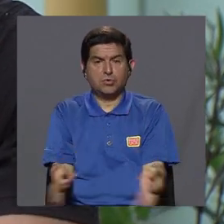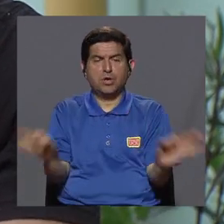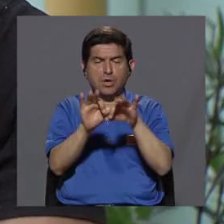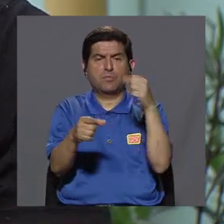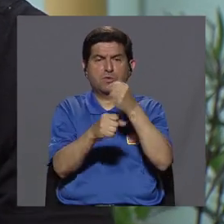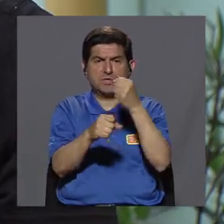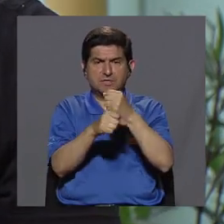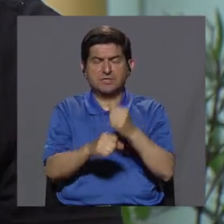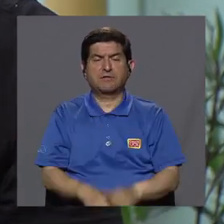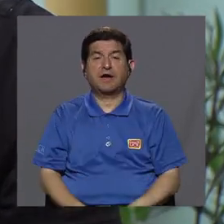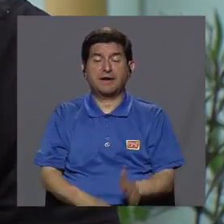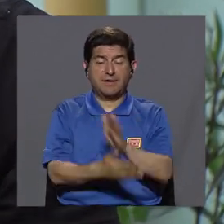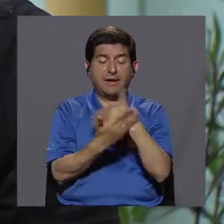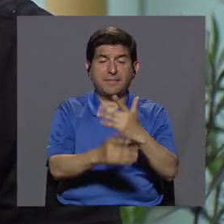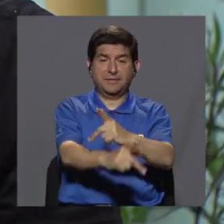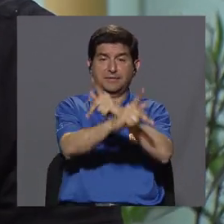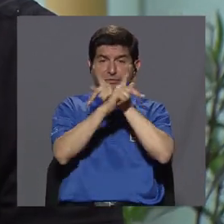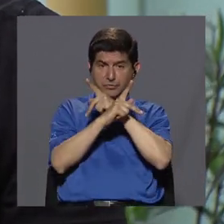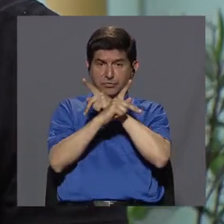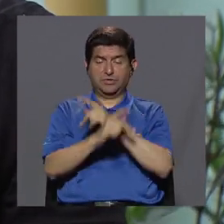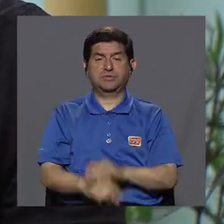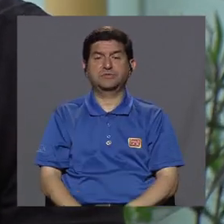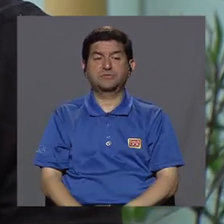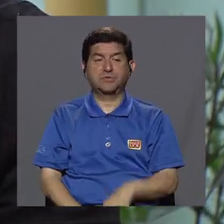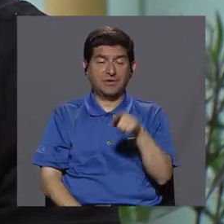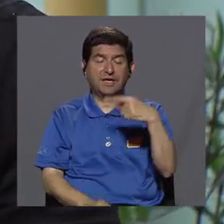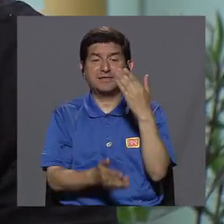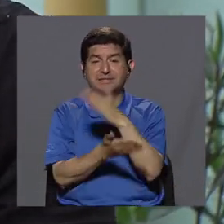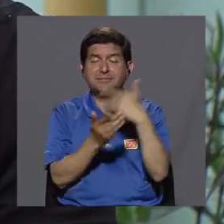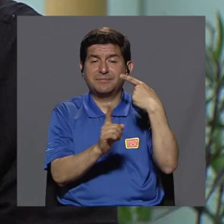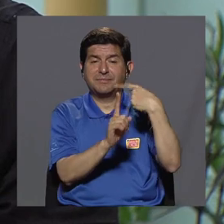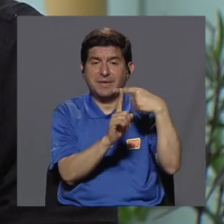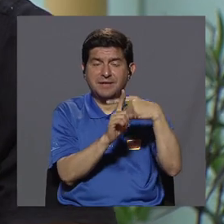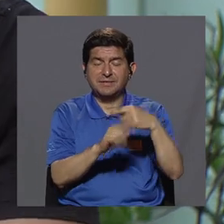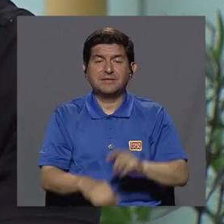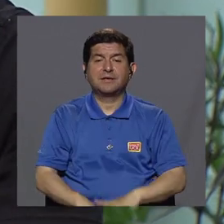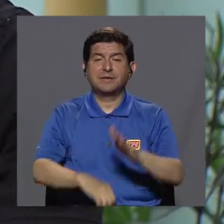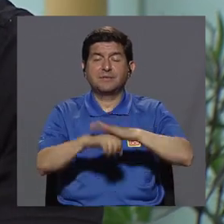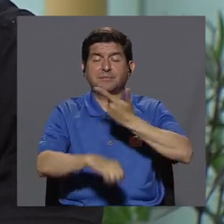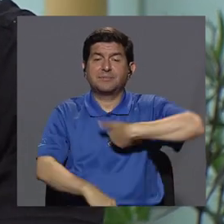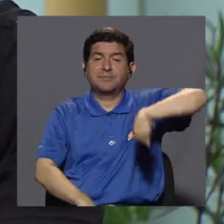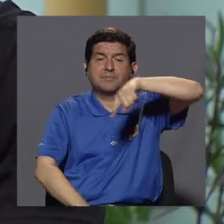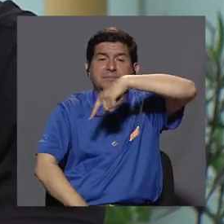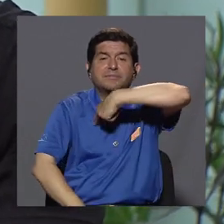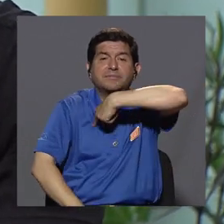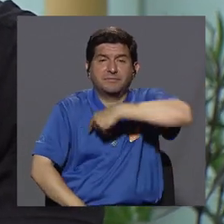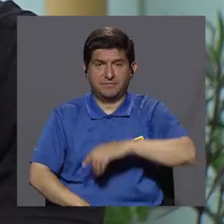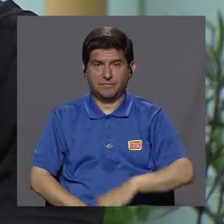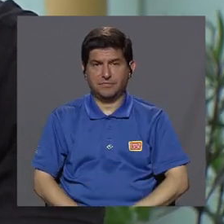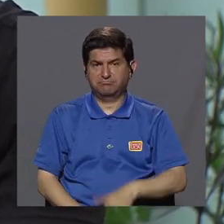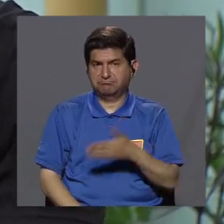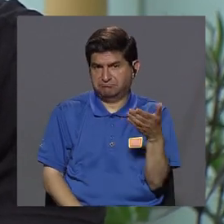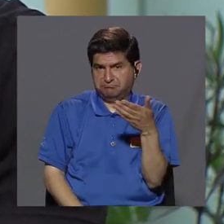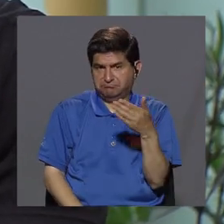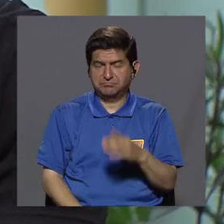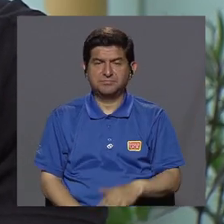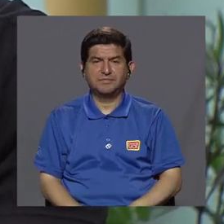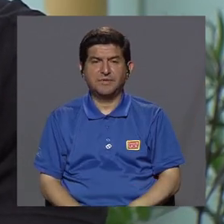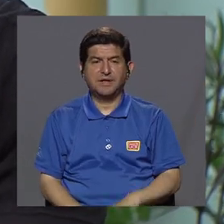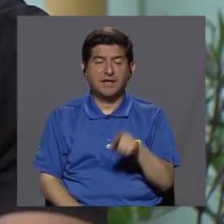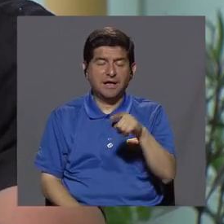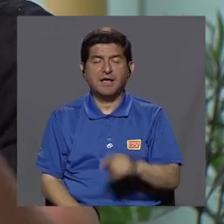trabajar esos factores protectores, ¿verdad? Trabajar desde eso positivo que nos va a generar a nosotros que